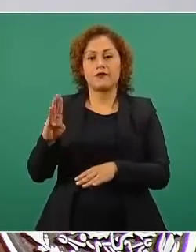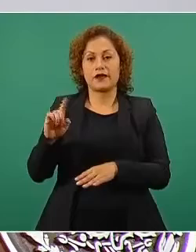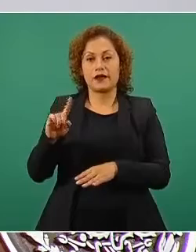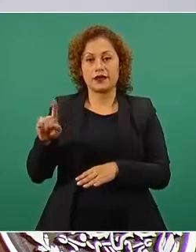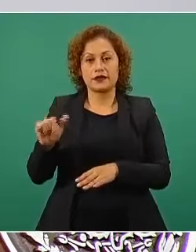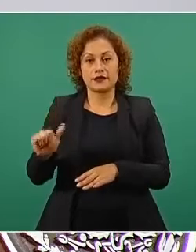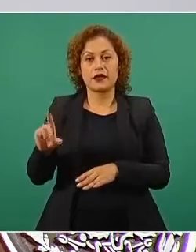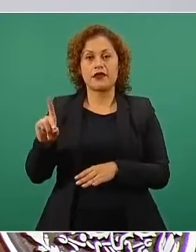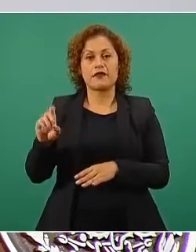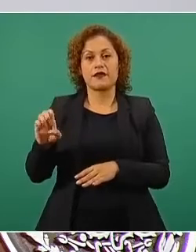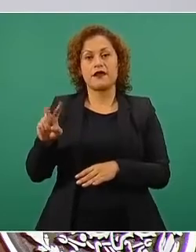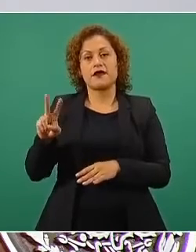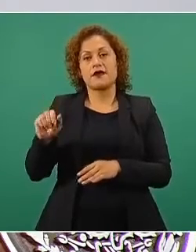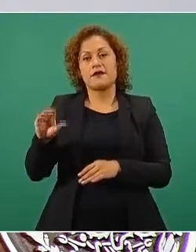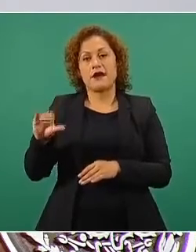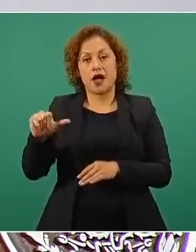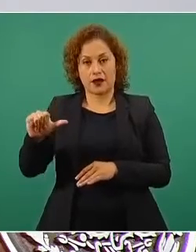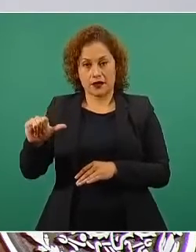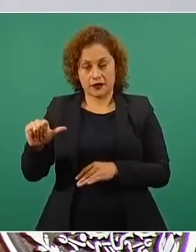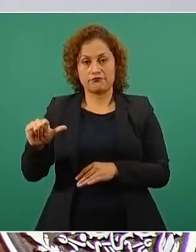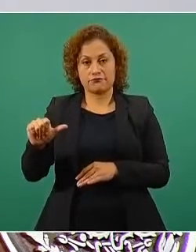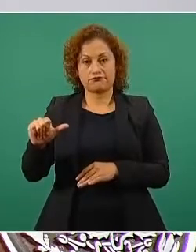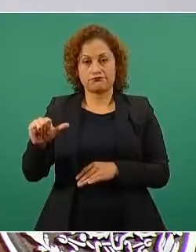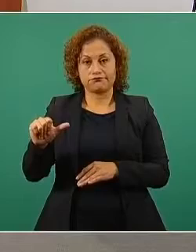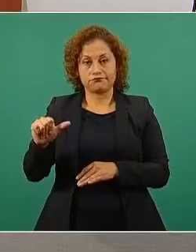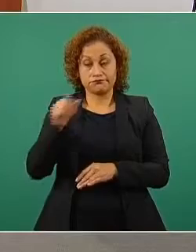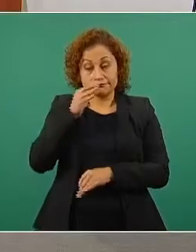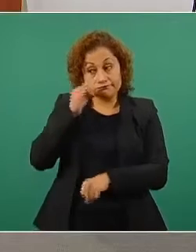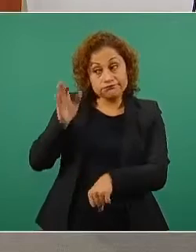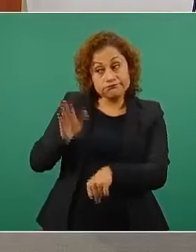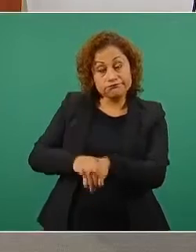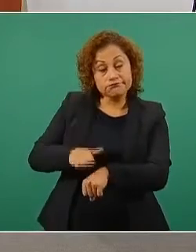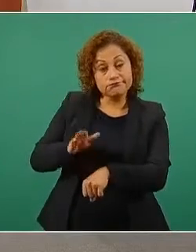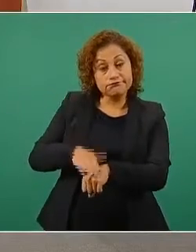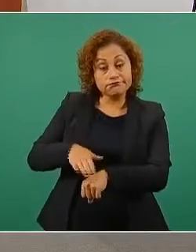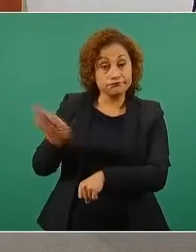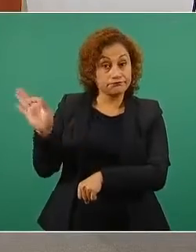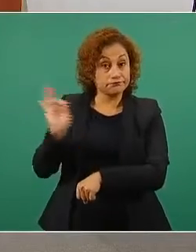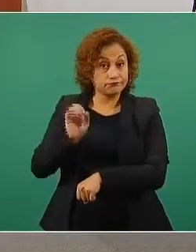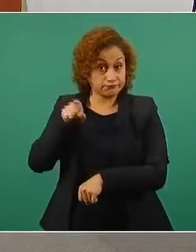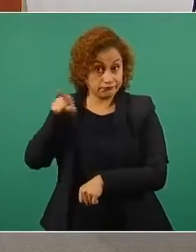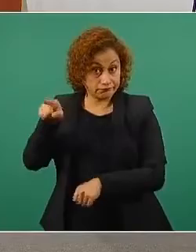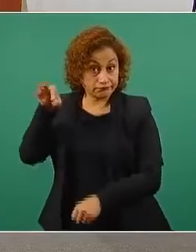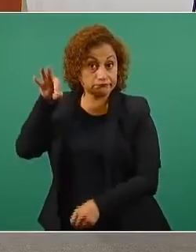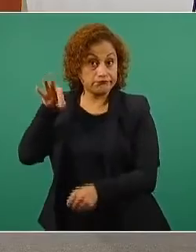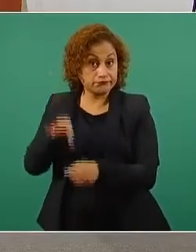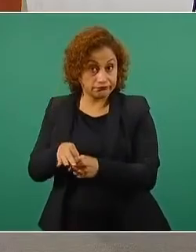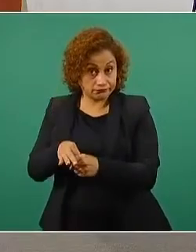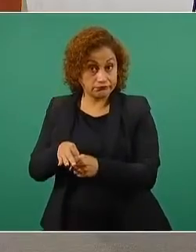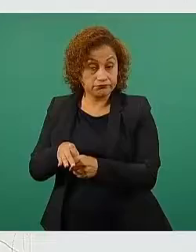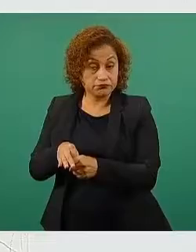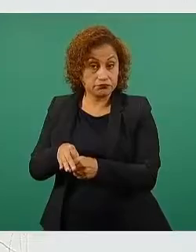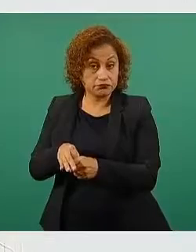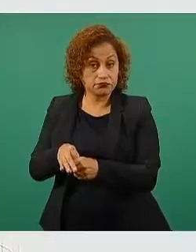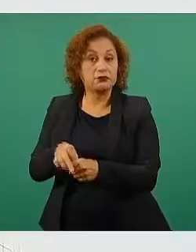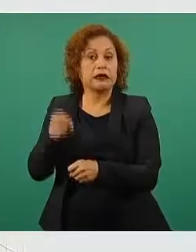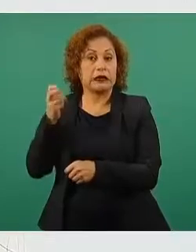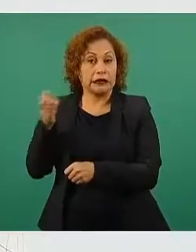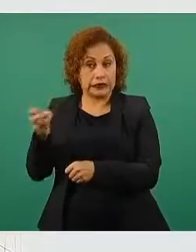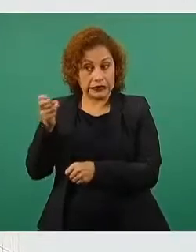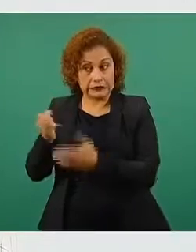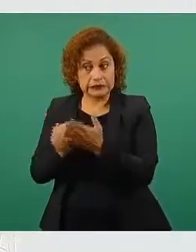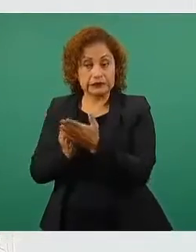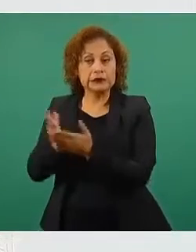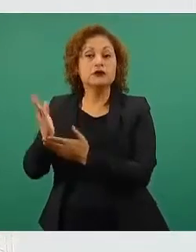si no votaba se atendría a las consecuencias. Le llegaron